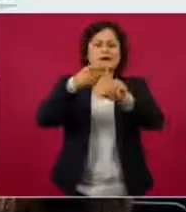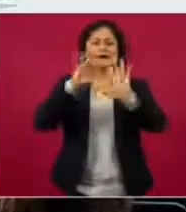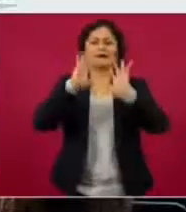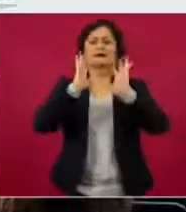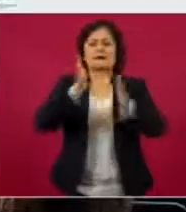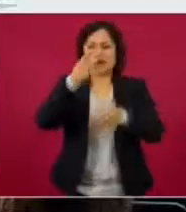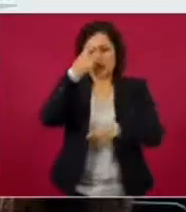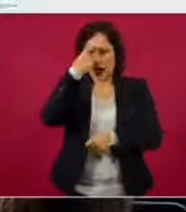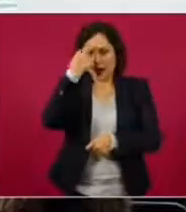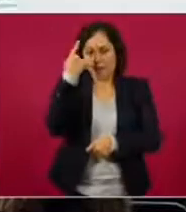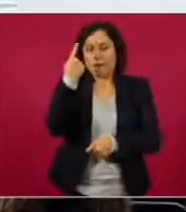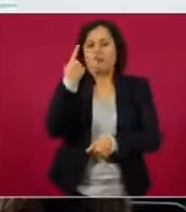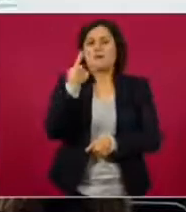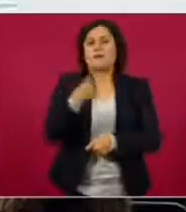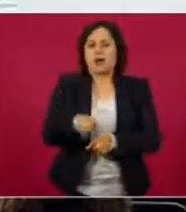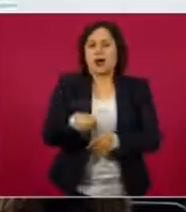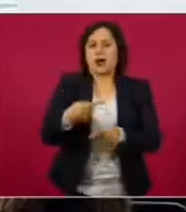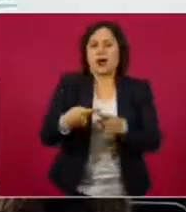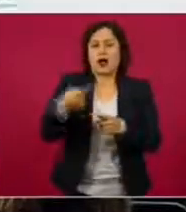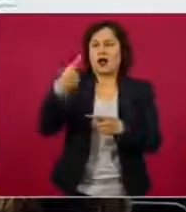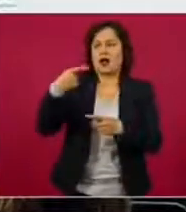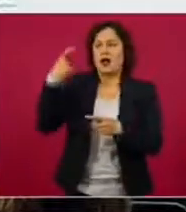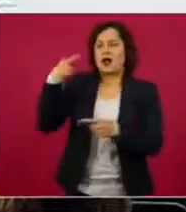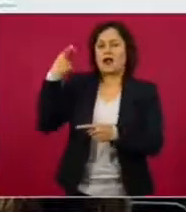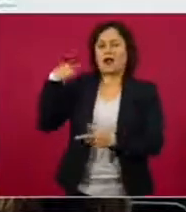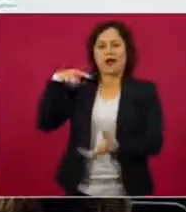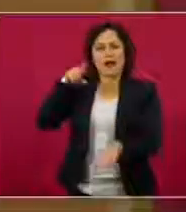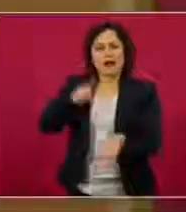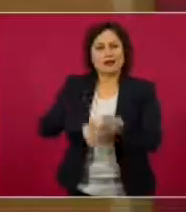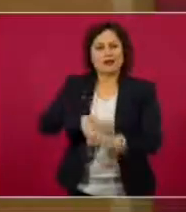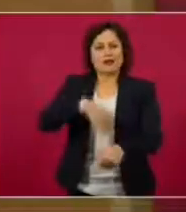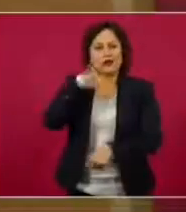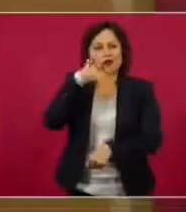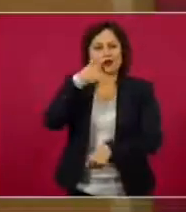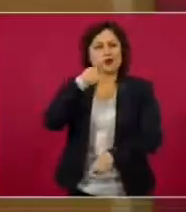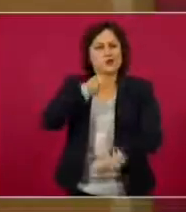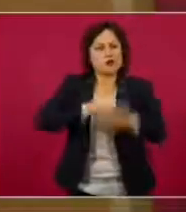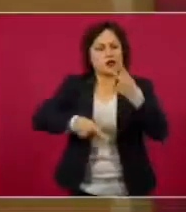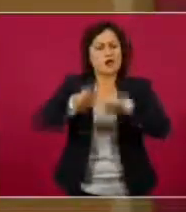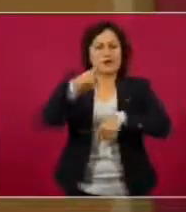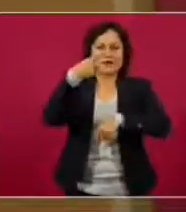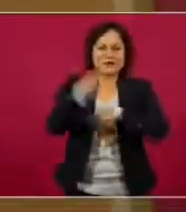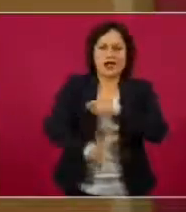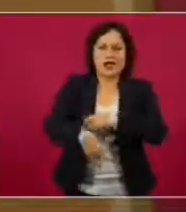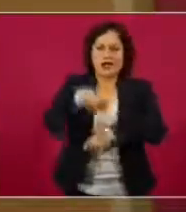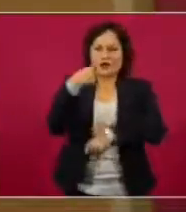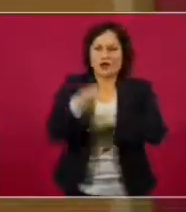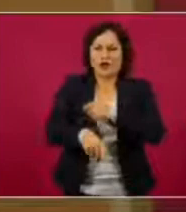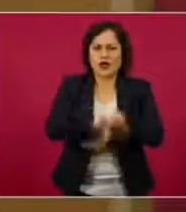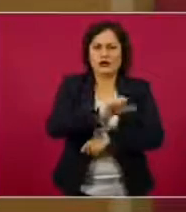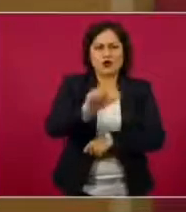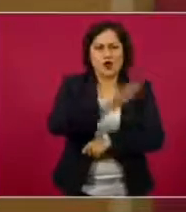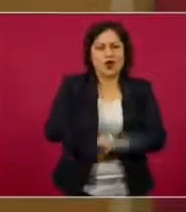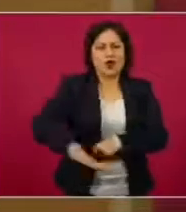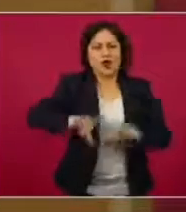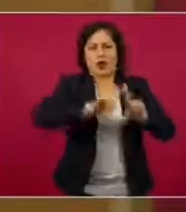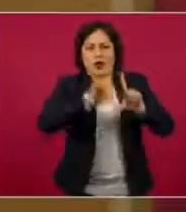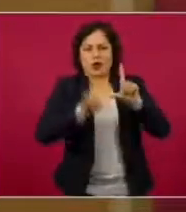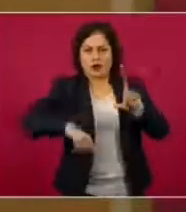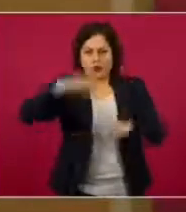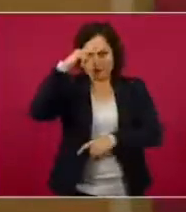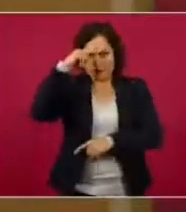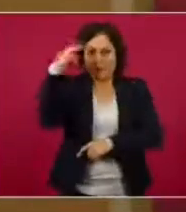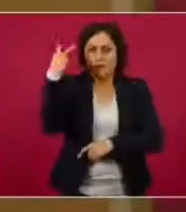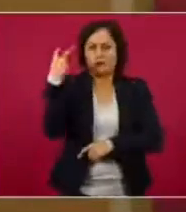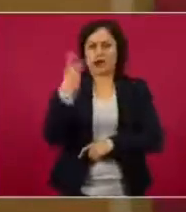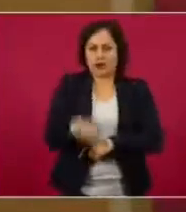causadas por la corrupción que ha predominado en nuestro país y que se